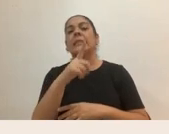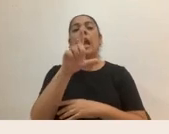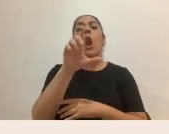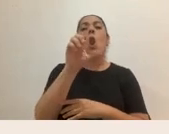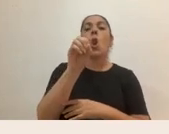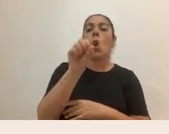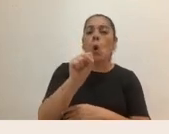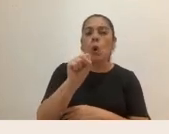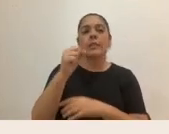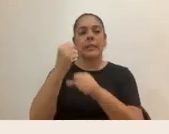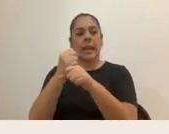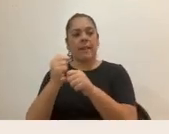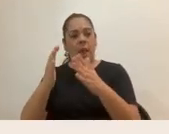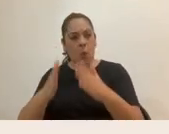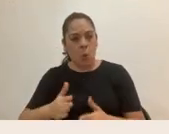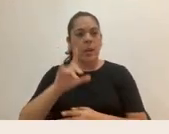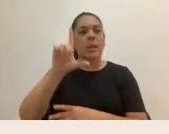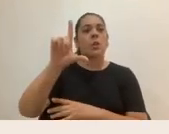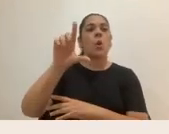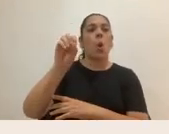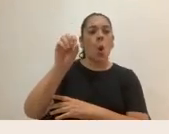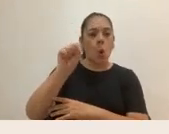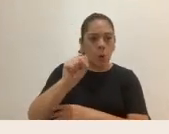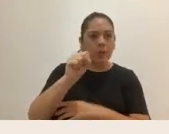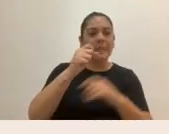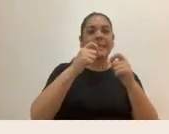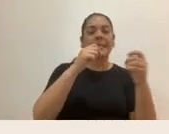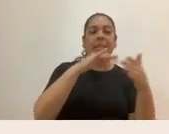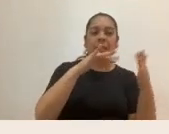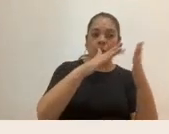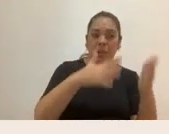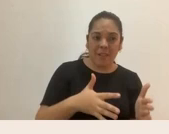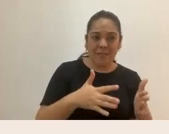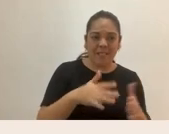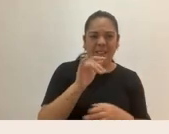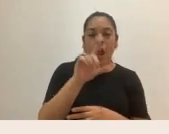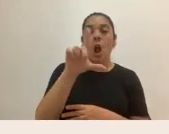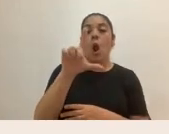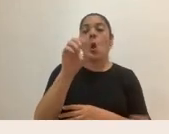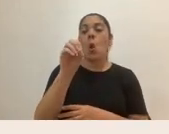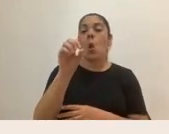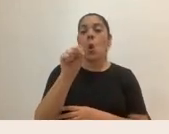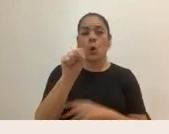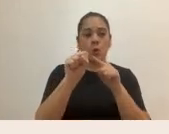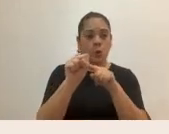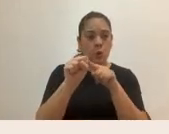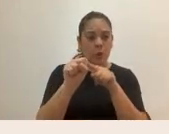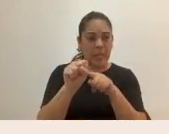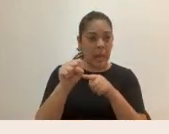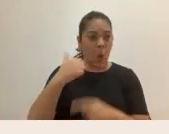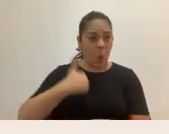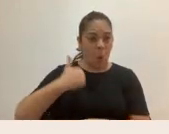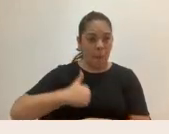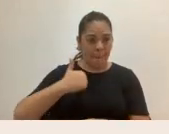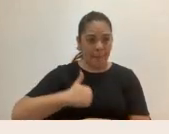los estudiantes, por ejemplo. Y esto lo que hace es invisibilizar a la mujer. Tiene un